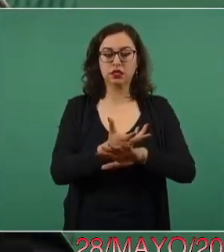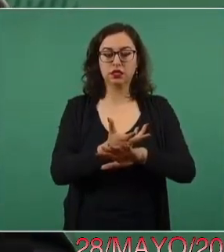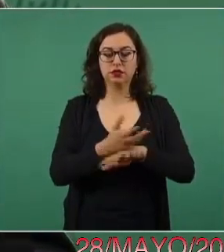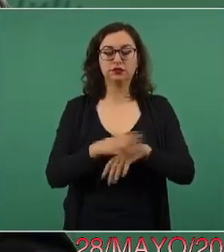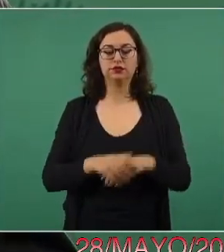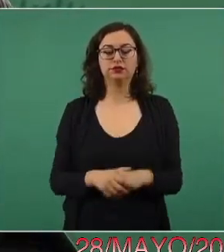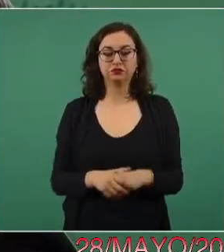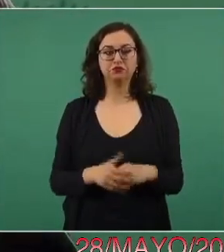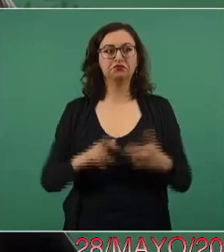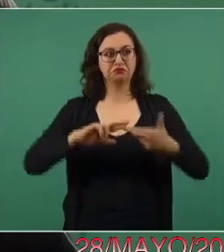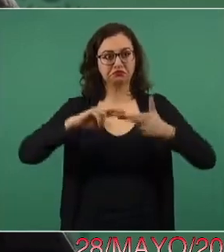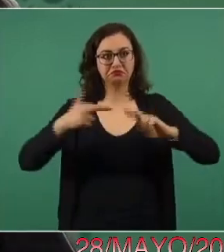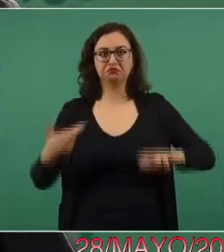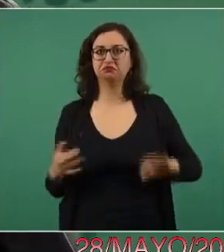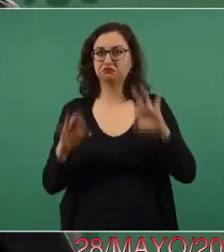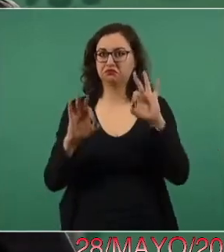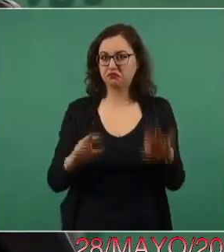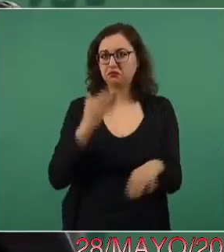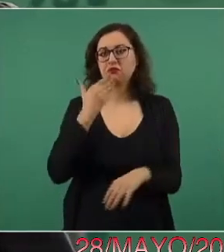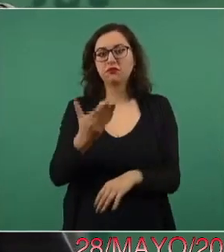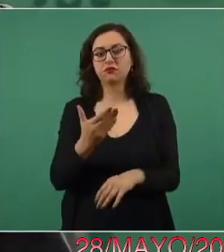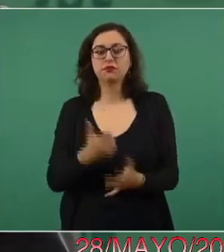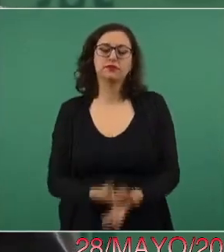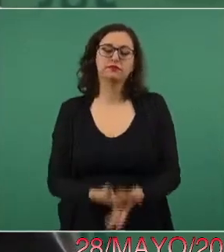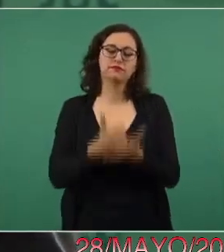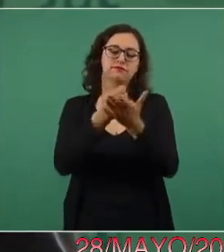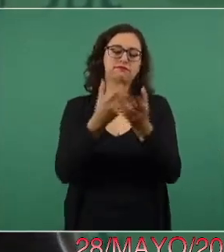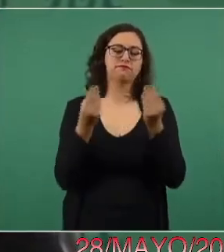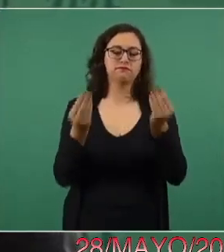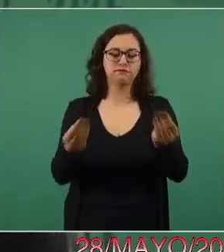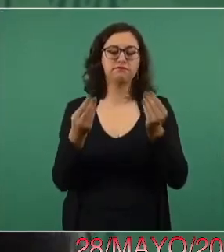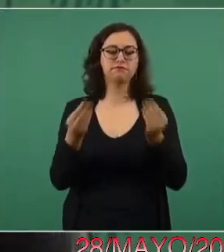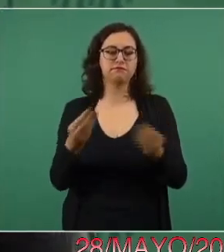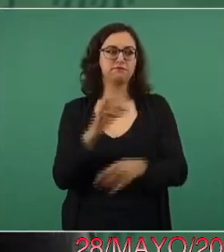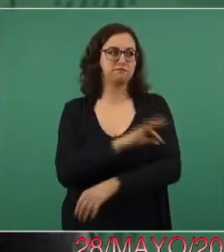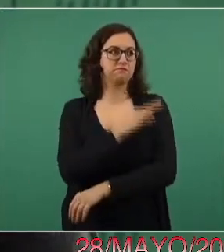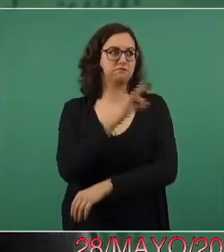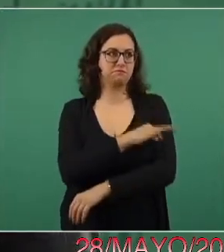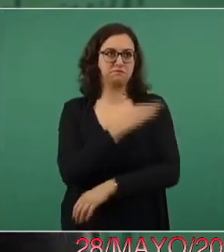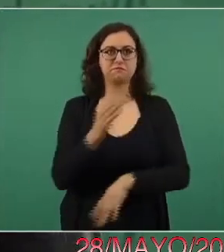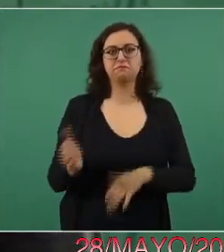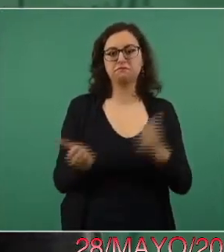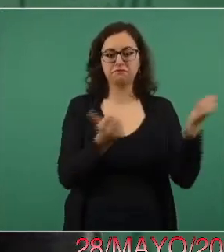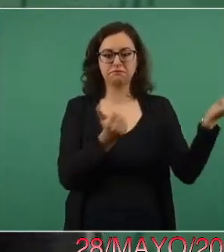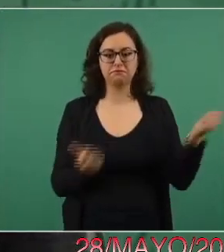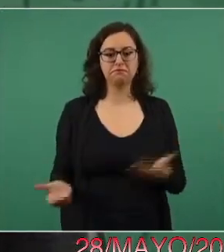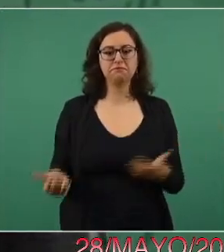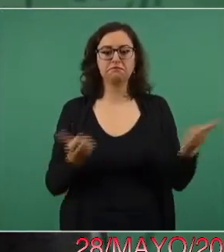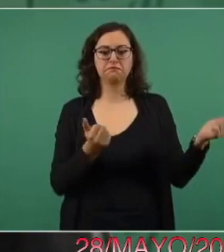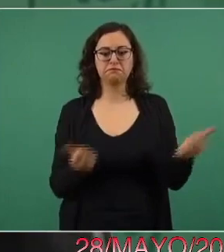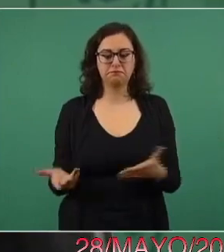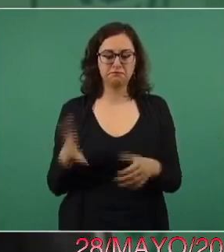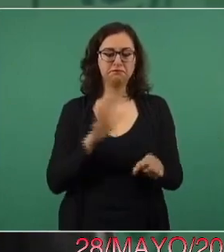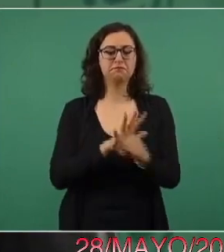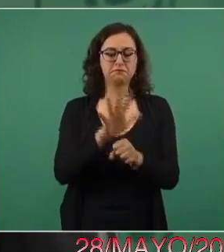Y esto nos ha ayudado mucho a que se tenga el abasto